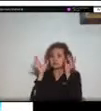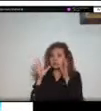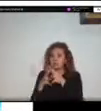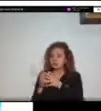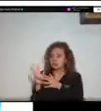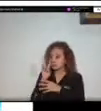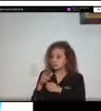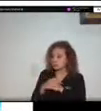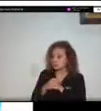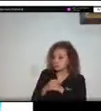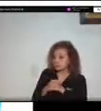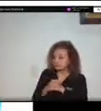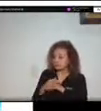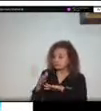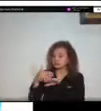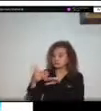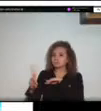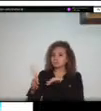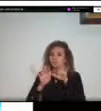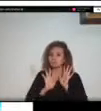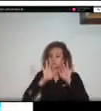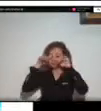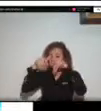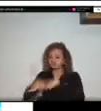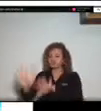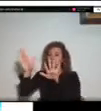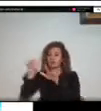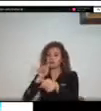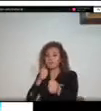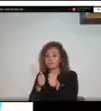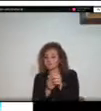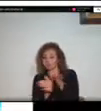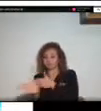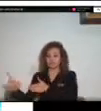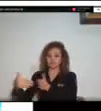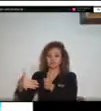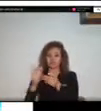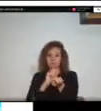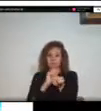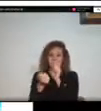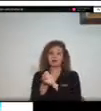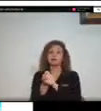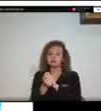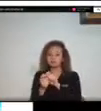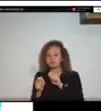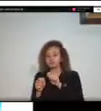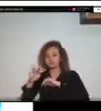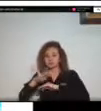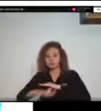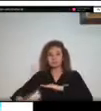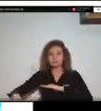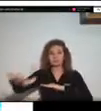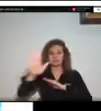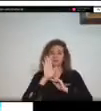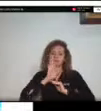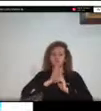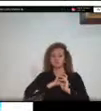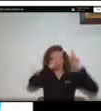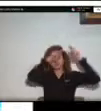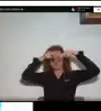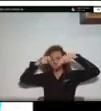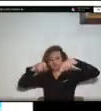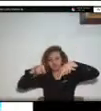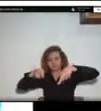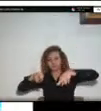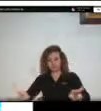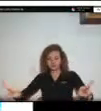en su cauce activo y al llegar al cambio de pendiente sobre esta zona ya de la llanura de inundación y de los abanicos que se